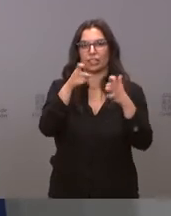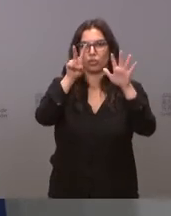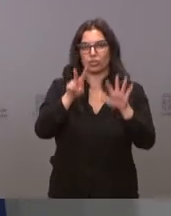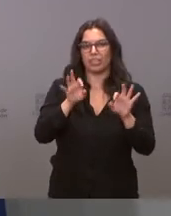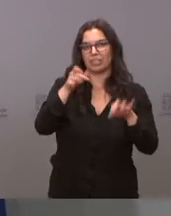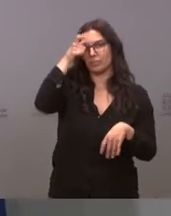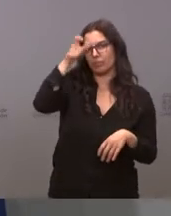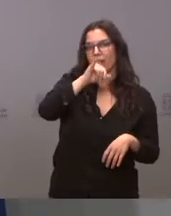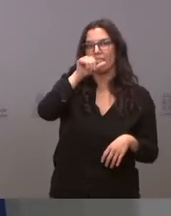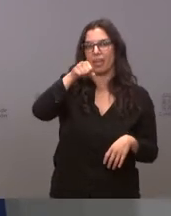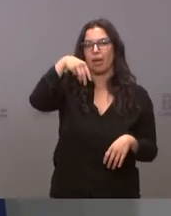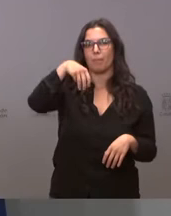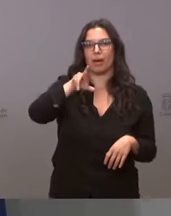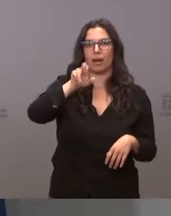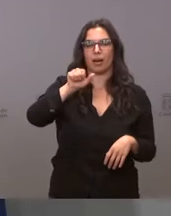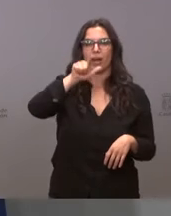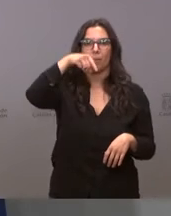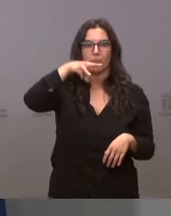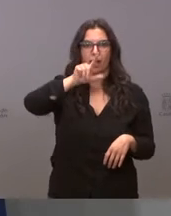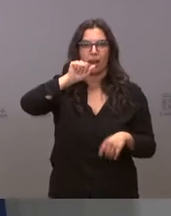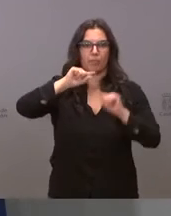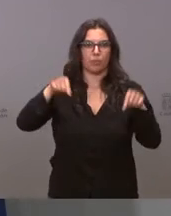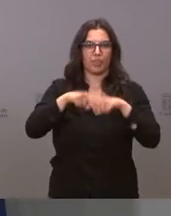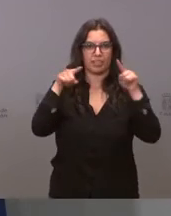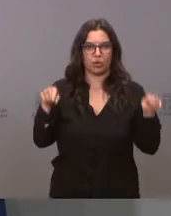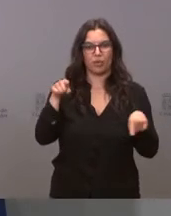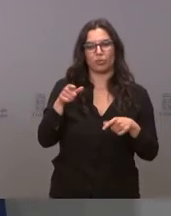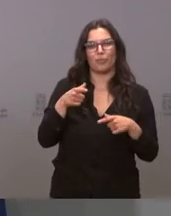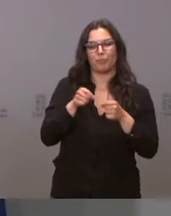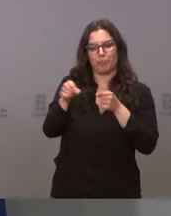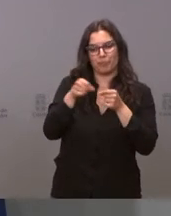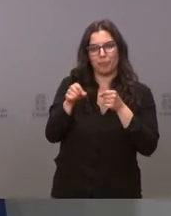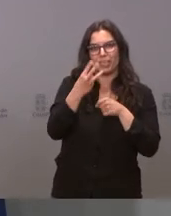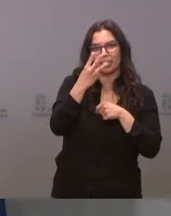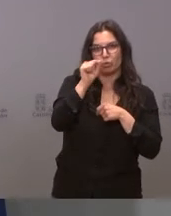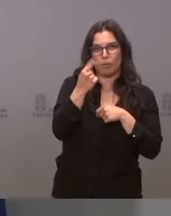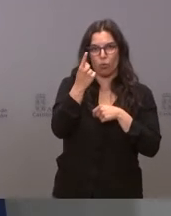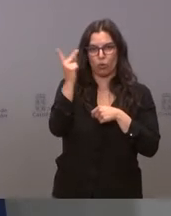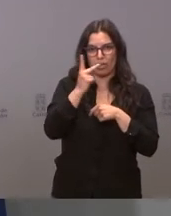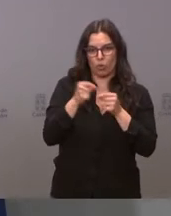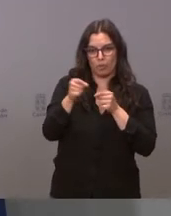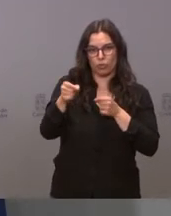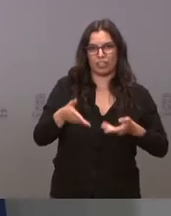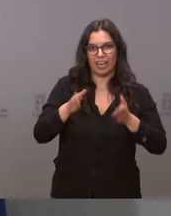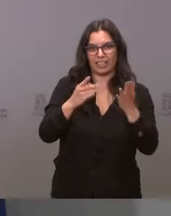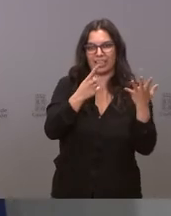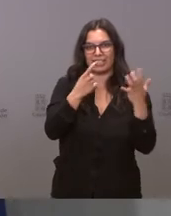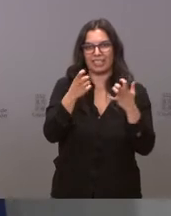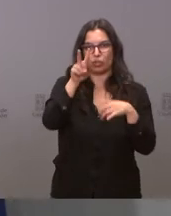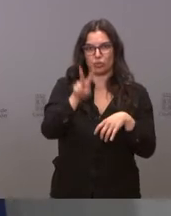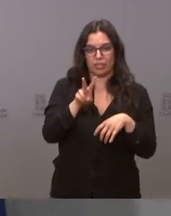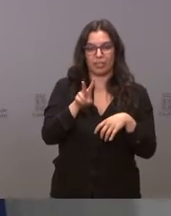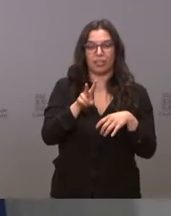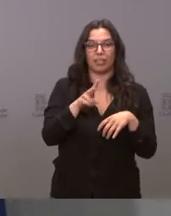localidad de Zamarramala en Segovia. Se trata de un tramo de 3,1 kilómetros en la carretera 607 entre